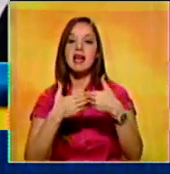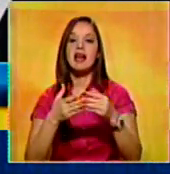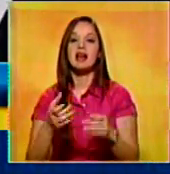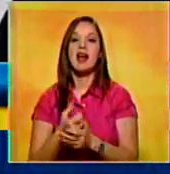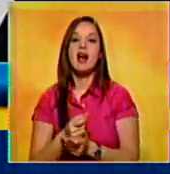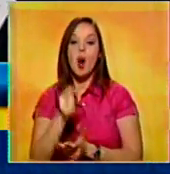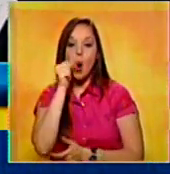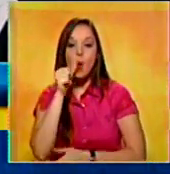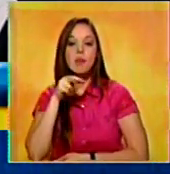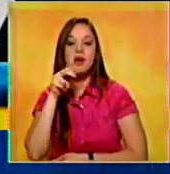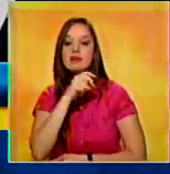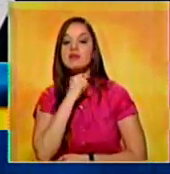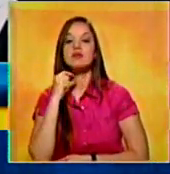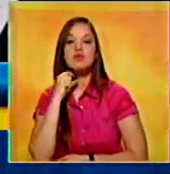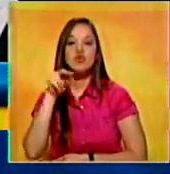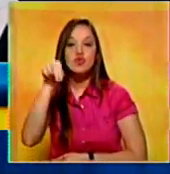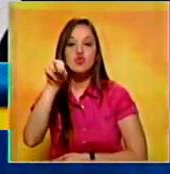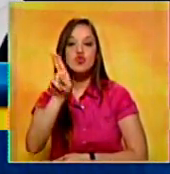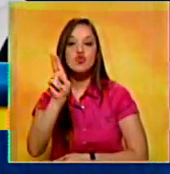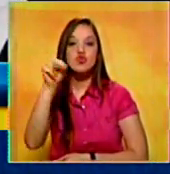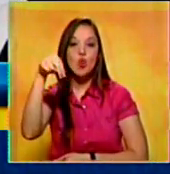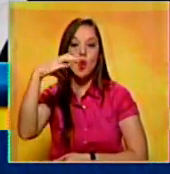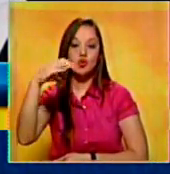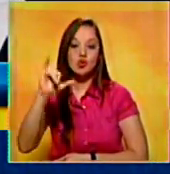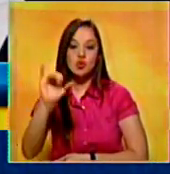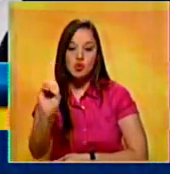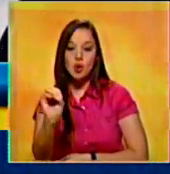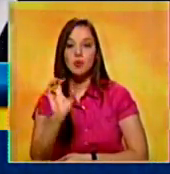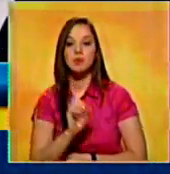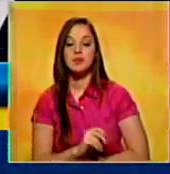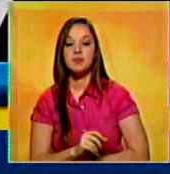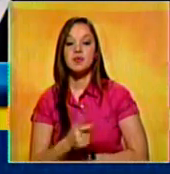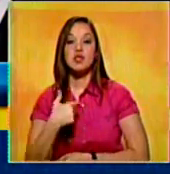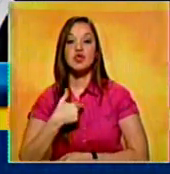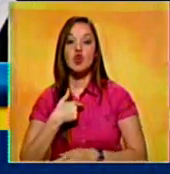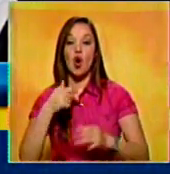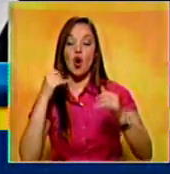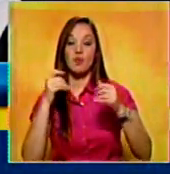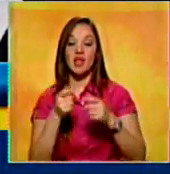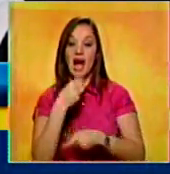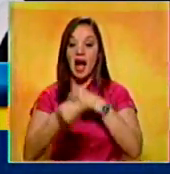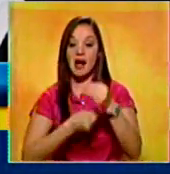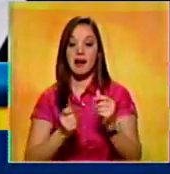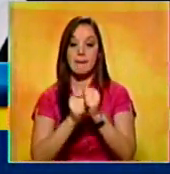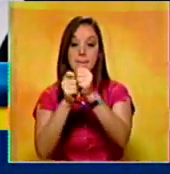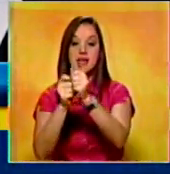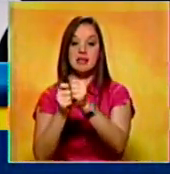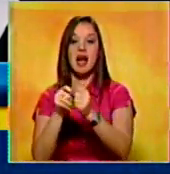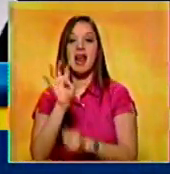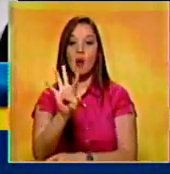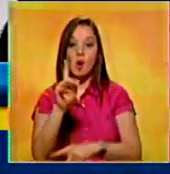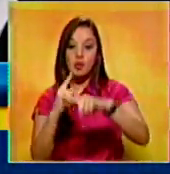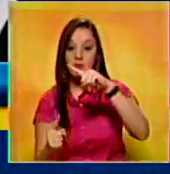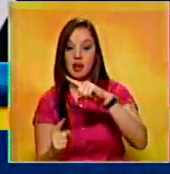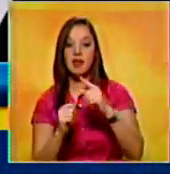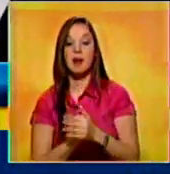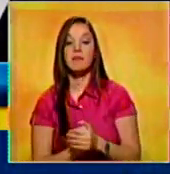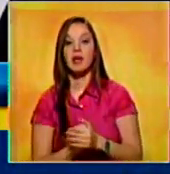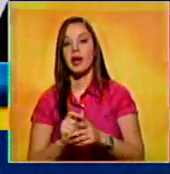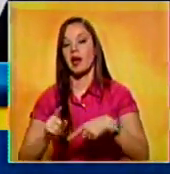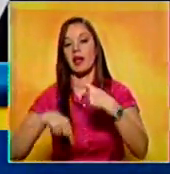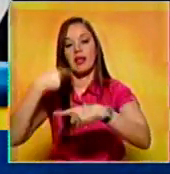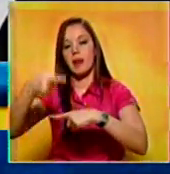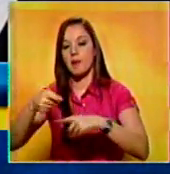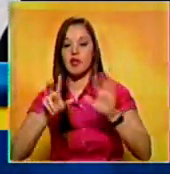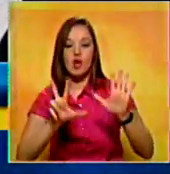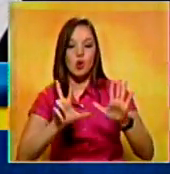señor Nuncio Apostólico, Monseñor Aldo Jordano, yo celebraría a las 4 y media como vicepostulador y bueno, y va a haber misas pues